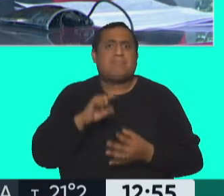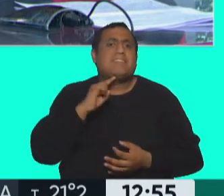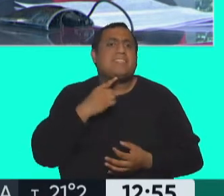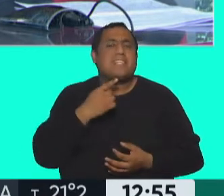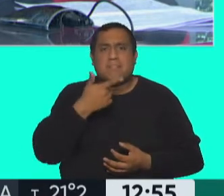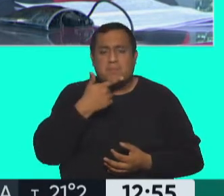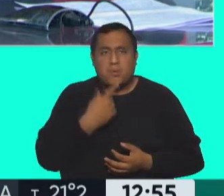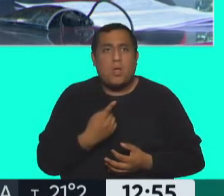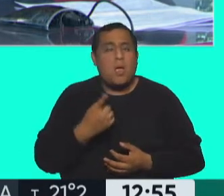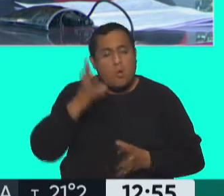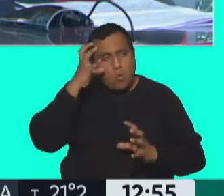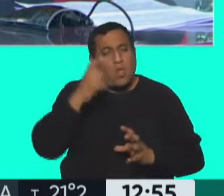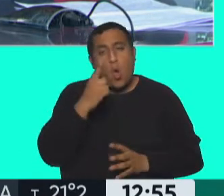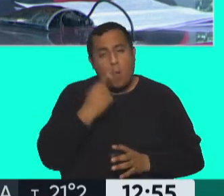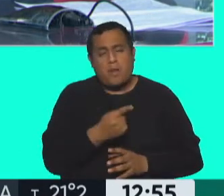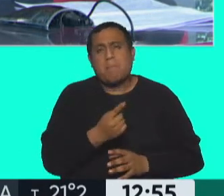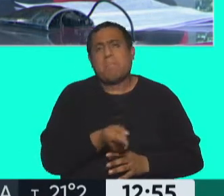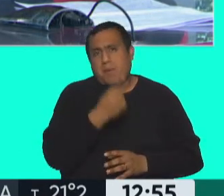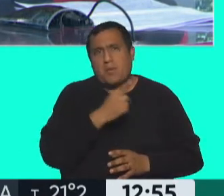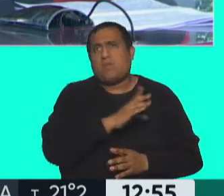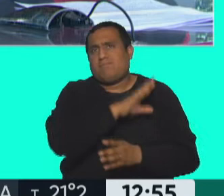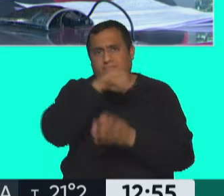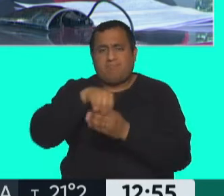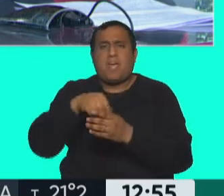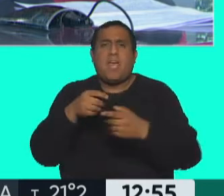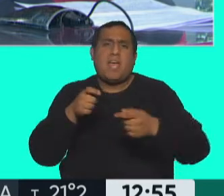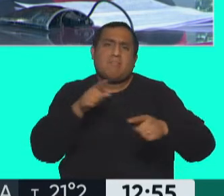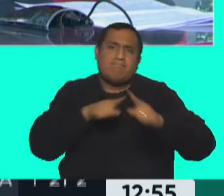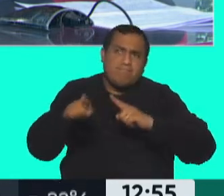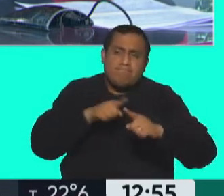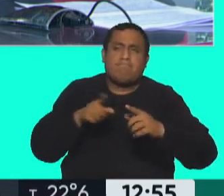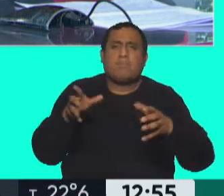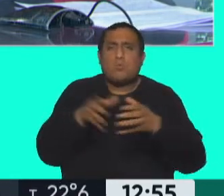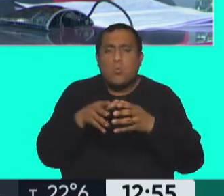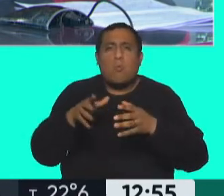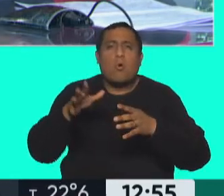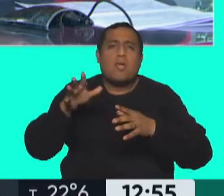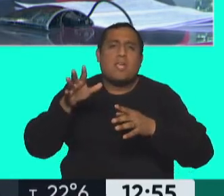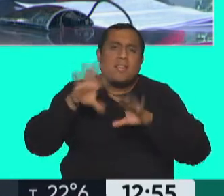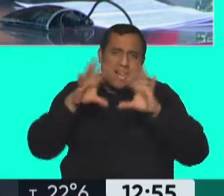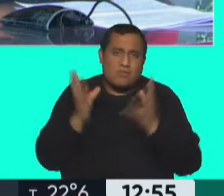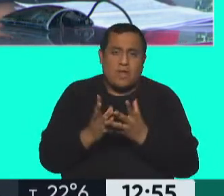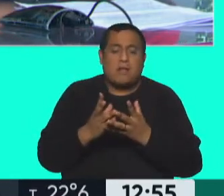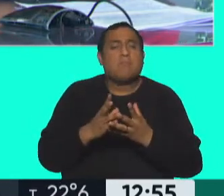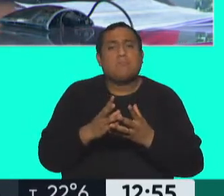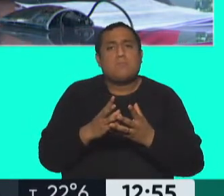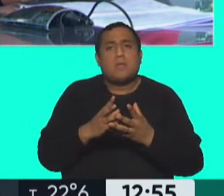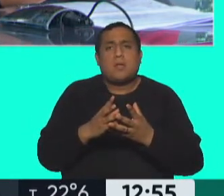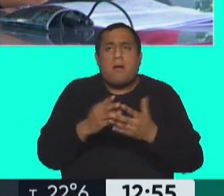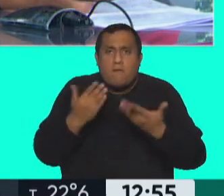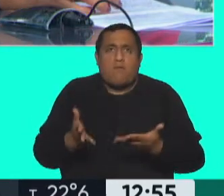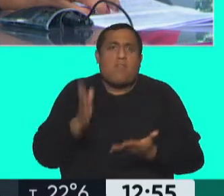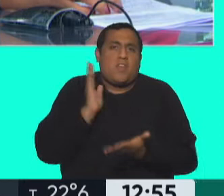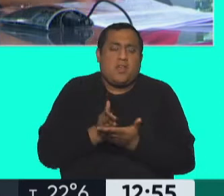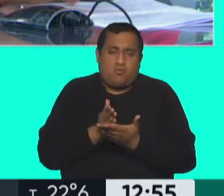al recuerdo de un hombre que fue pionero en la gestión internacional, que también influyó en la redacción de esta declaración. Y los derechos, como decía,